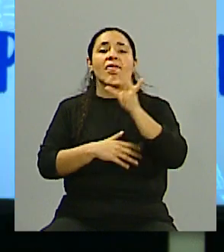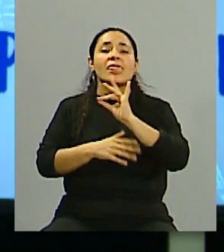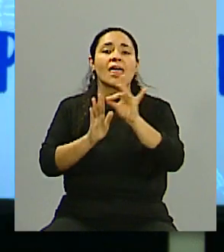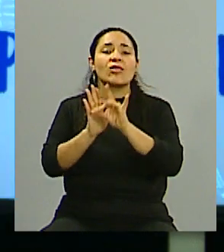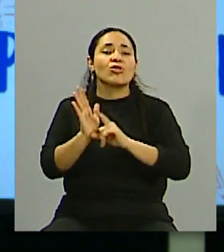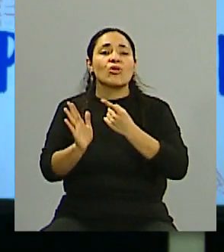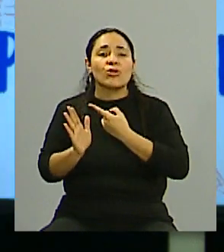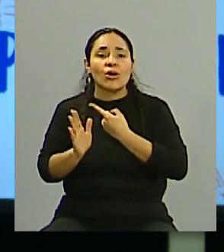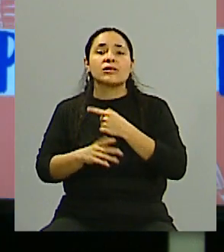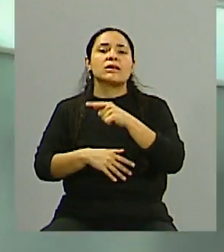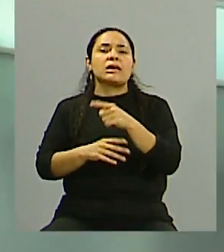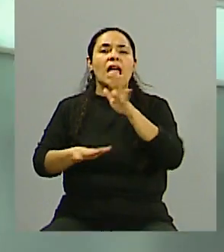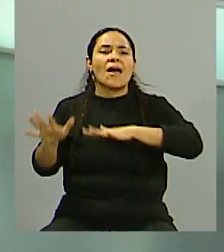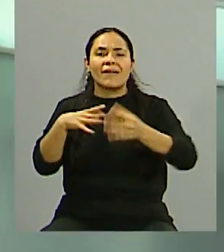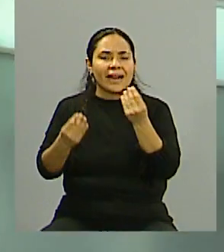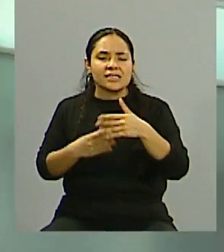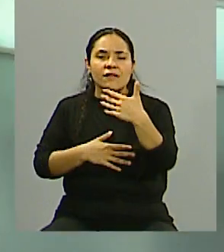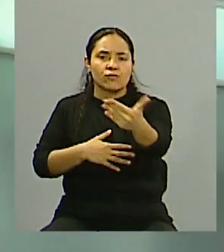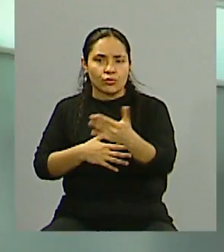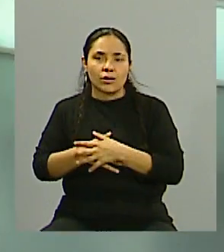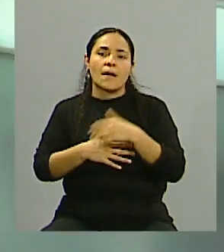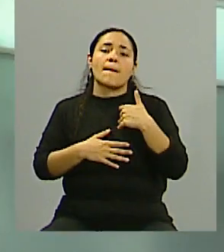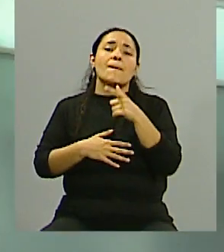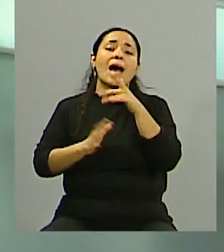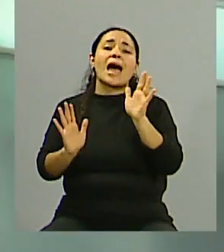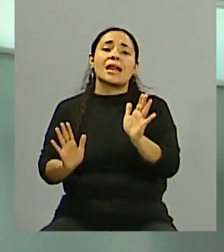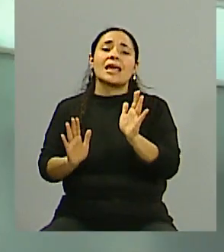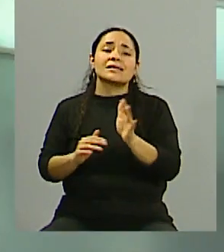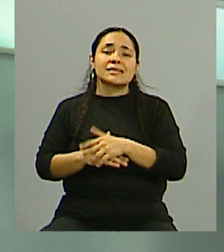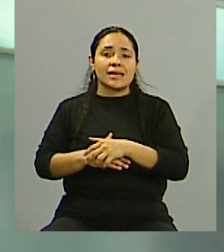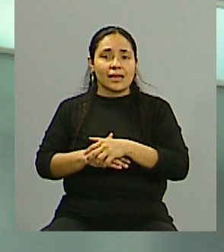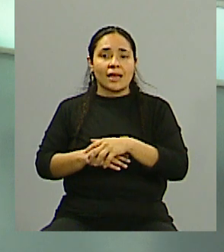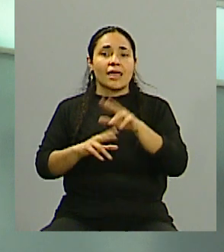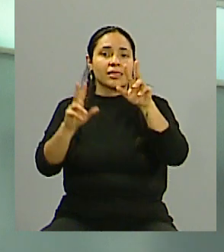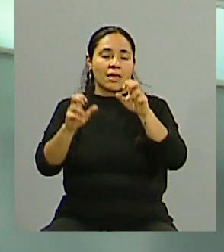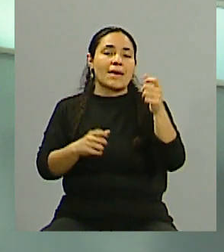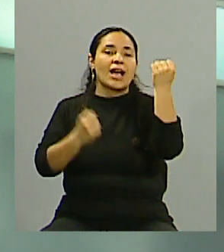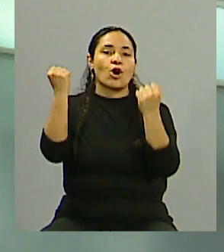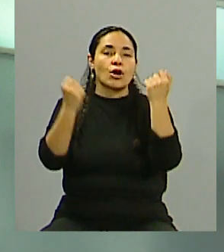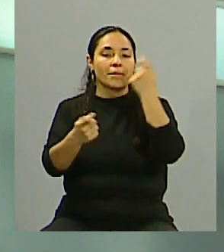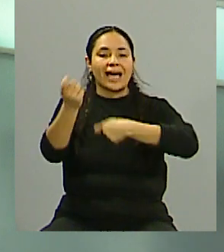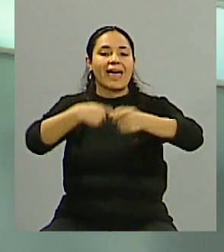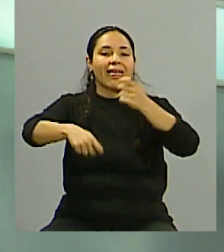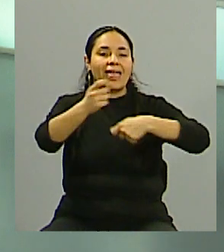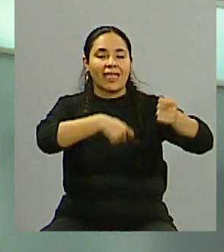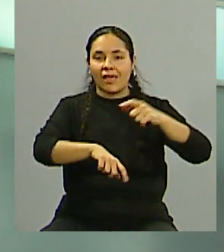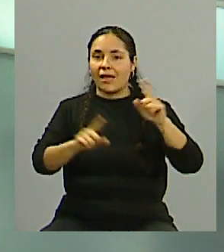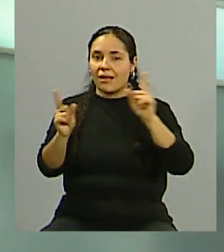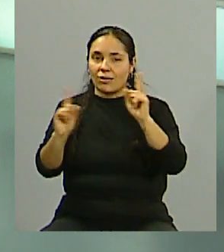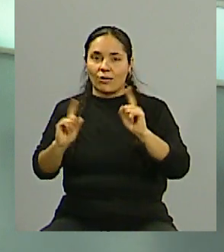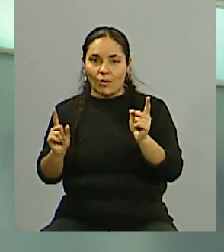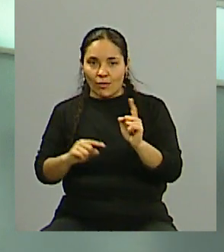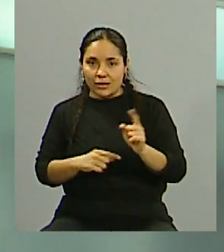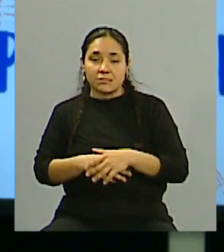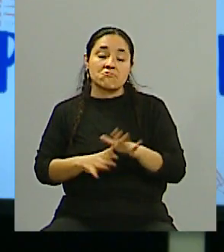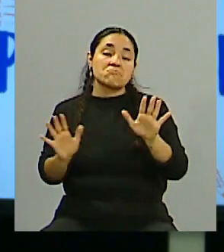y qué piensan hacer con esos datos. Se supone que no van a ser cuestiones de transacciones económicas con los datos. Pero bueno, eso